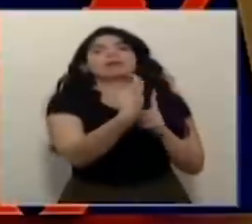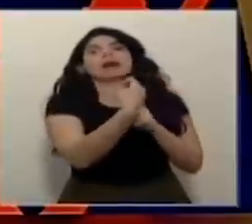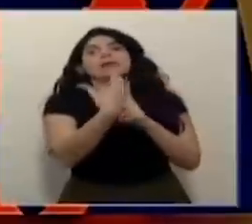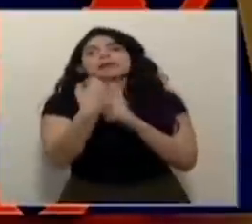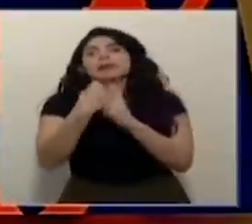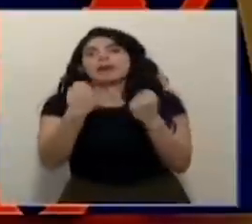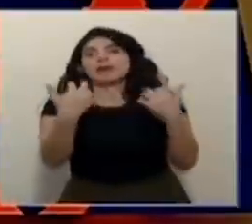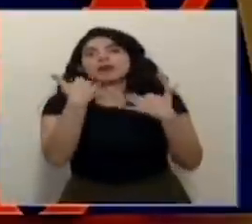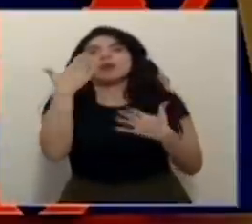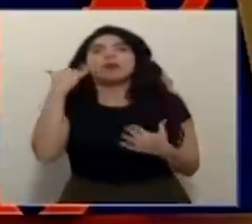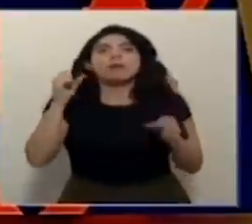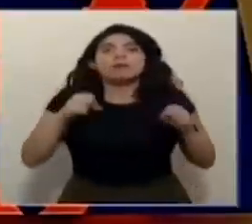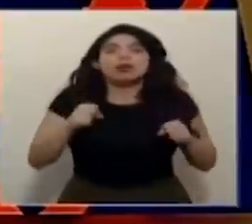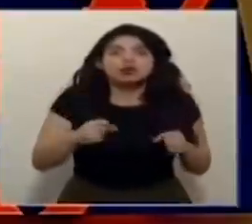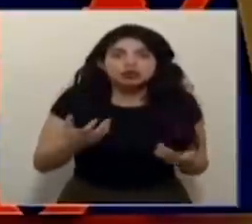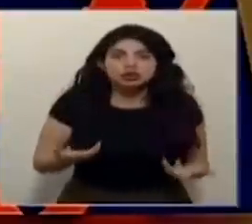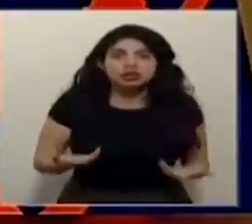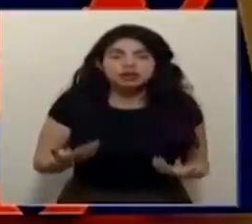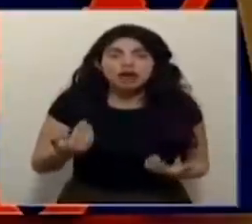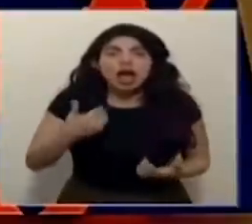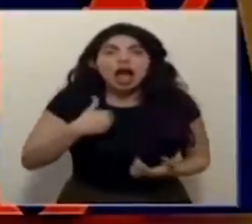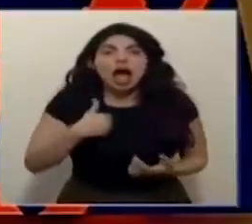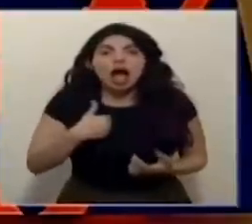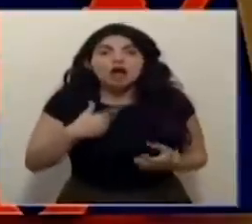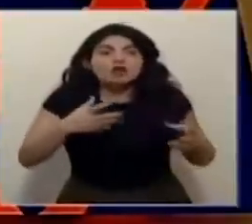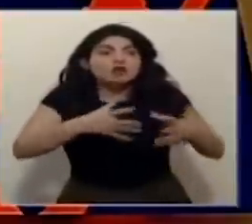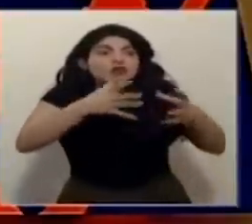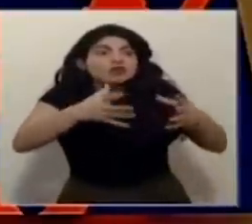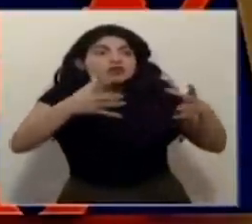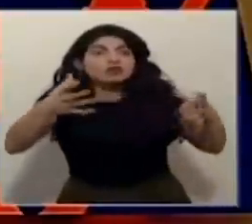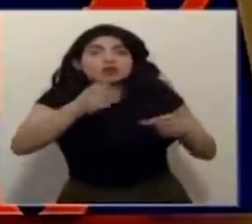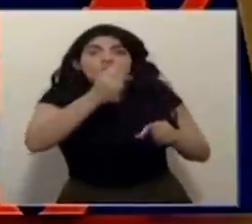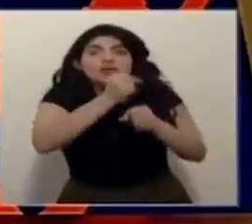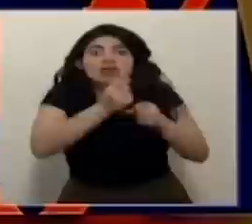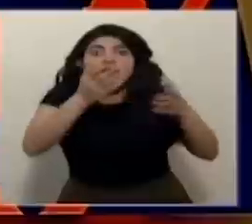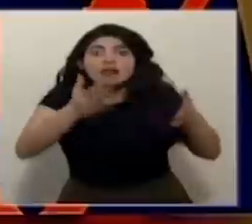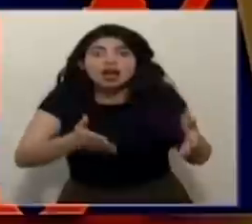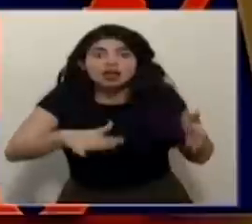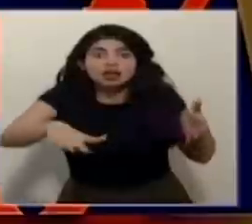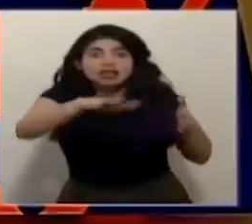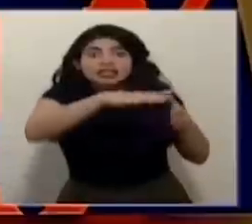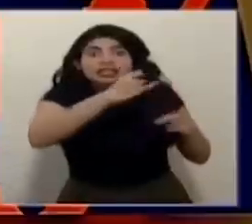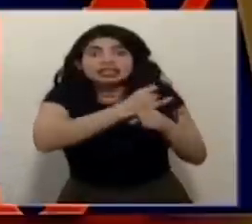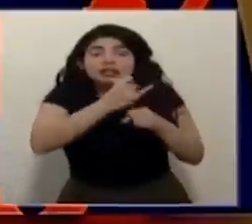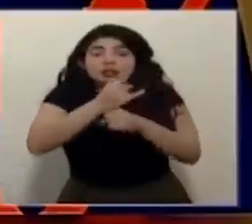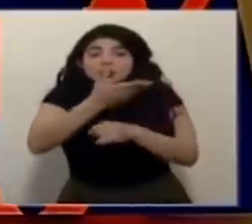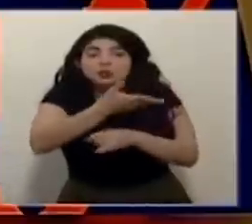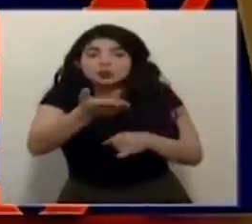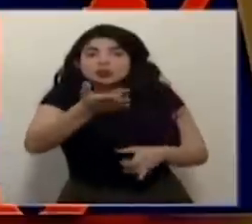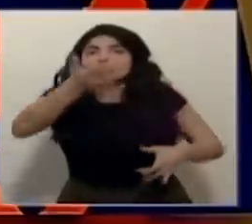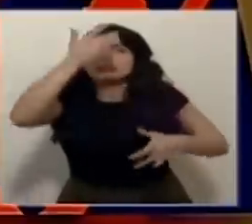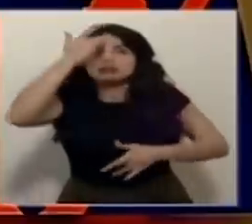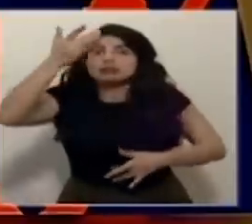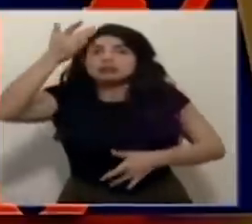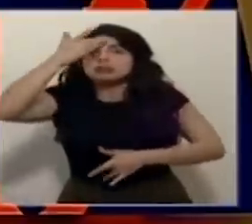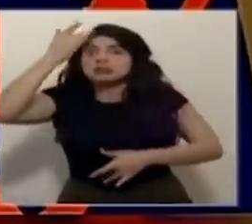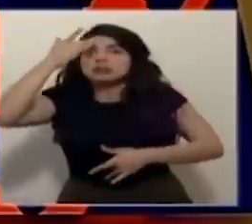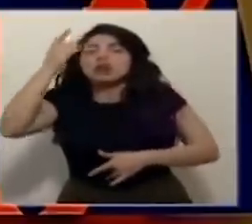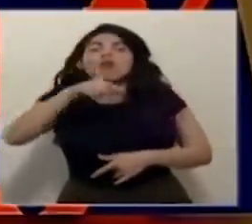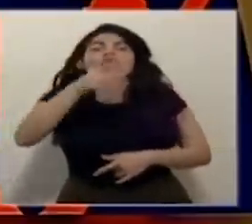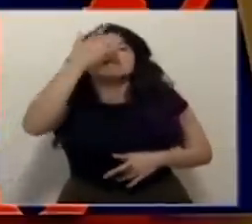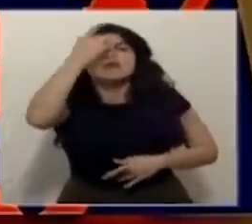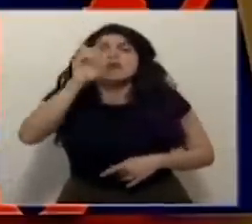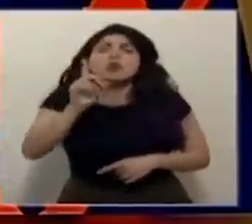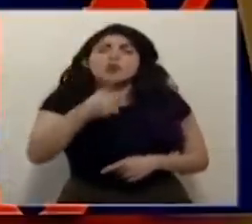probablemente haya también un alto porcentaje de funcionarios institucionales que se están enfermando en la comunidad